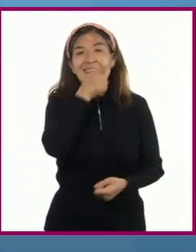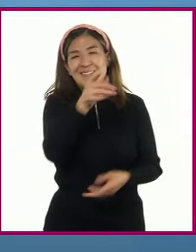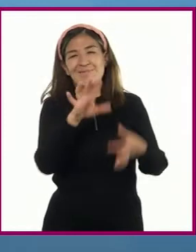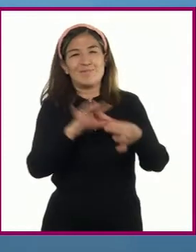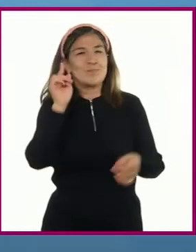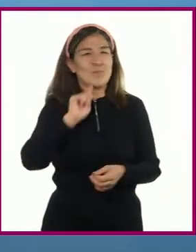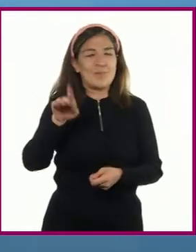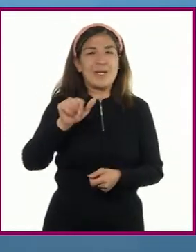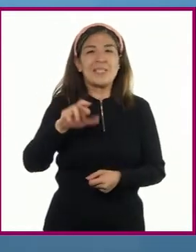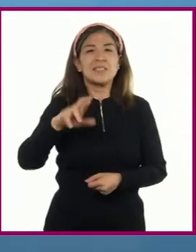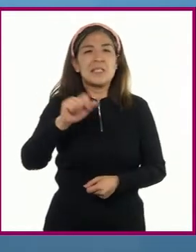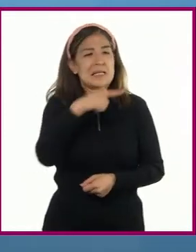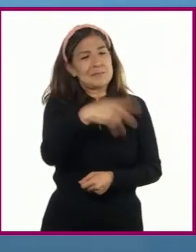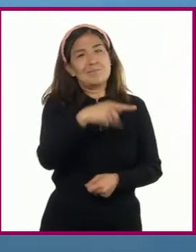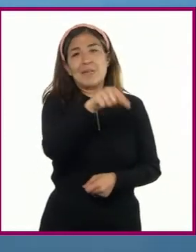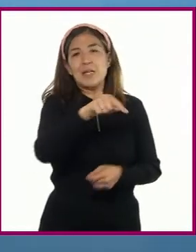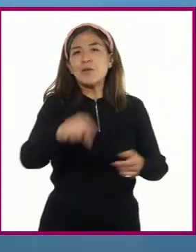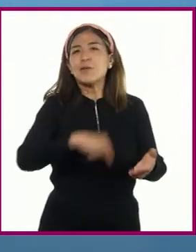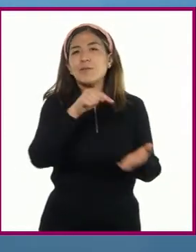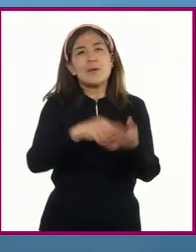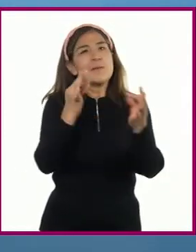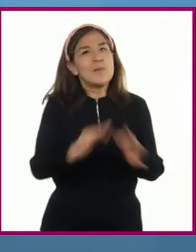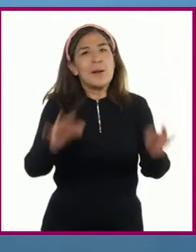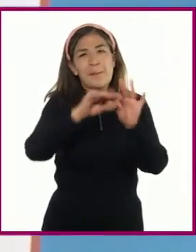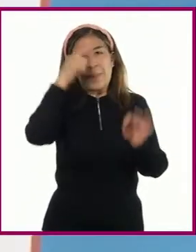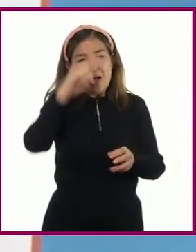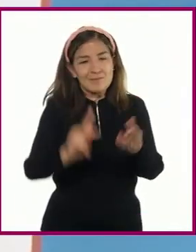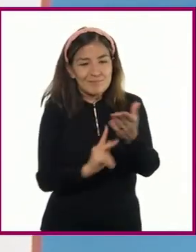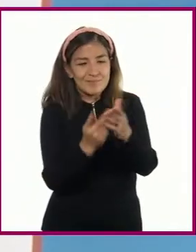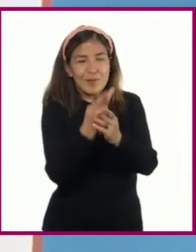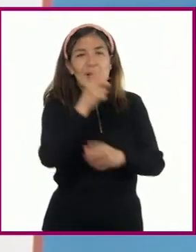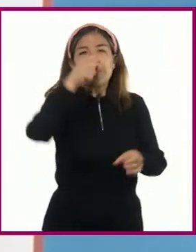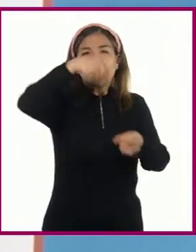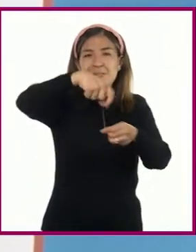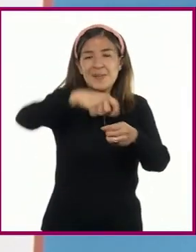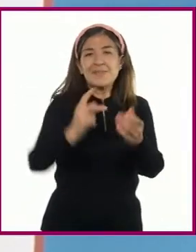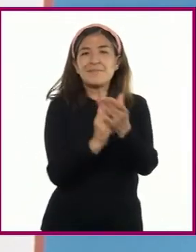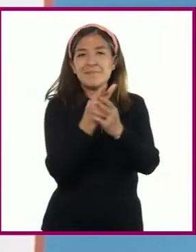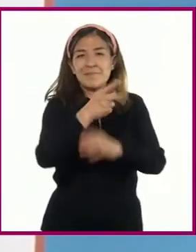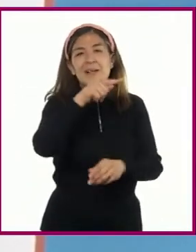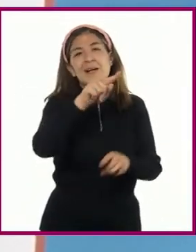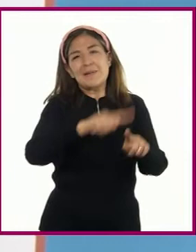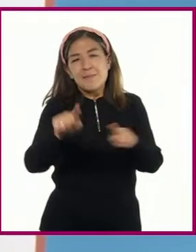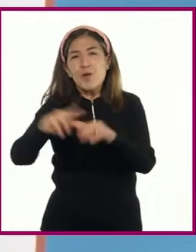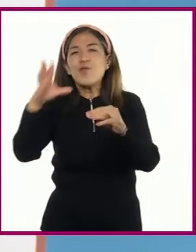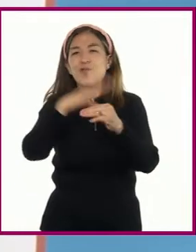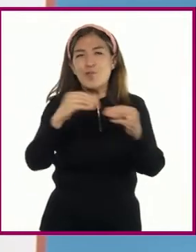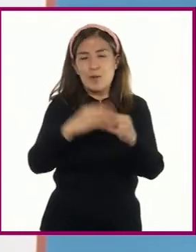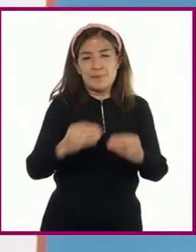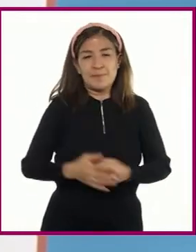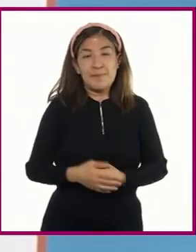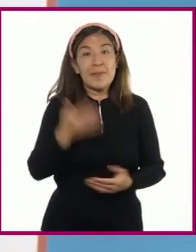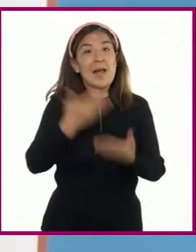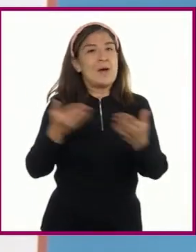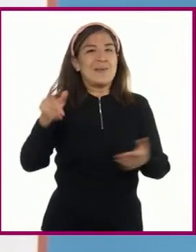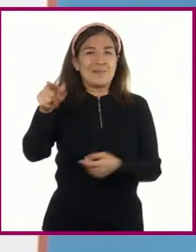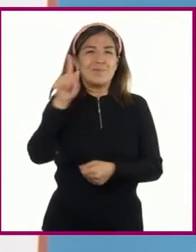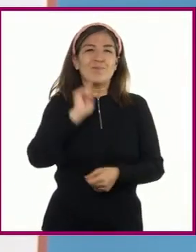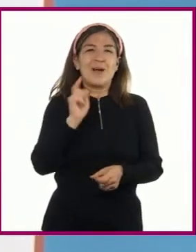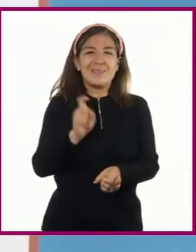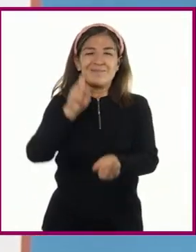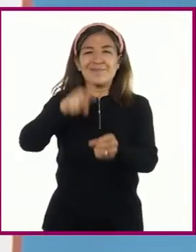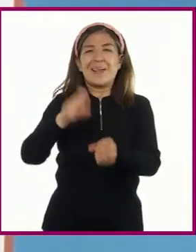tiene un gran potencial para cultivar cacao y otros frutales. Por ahora, el grupo de excombatientes del que ella forma parte